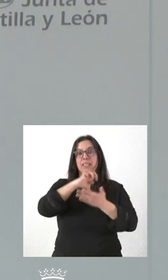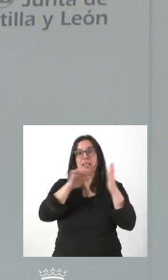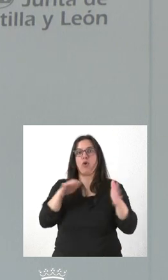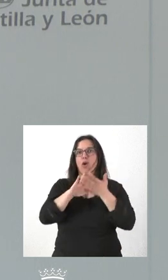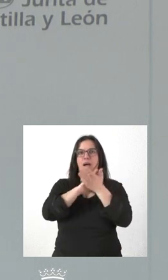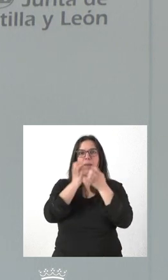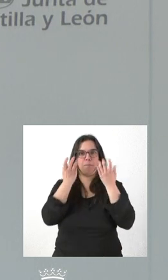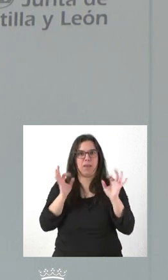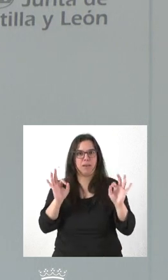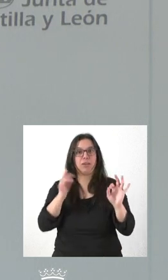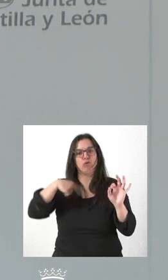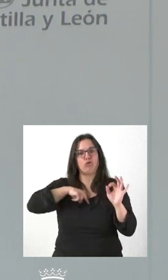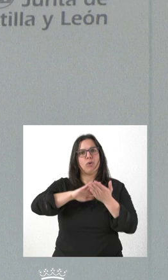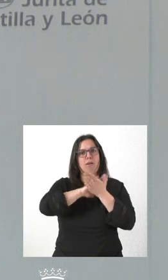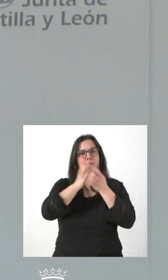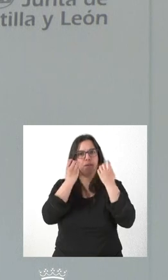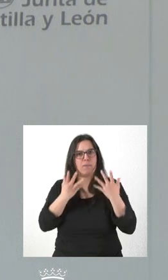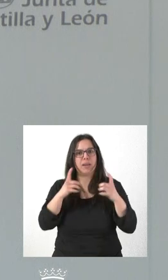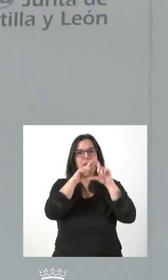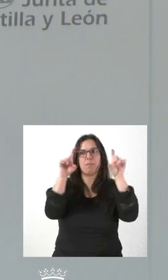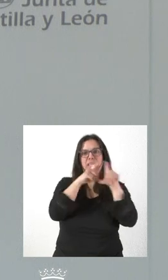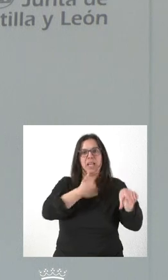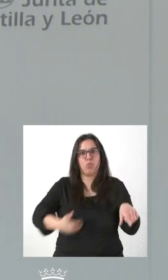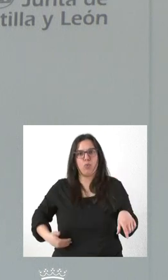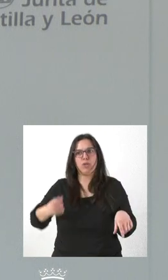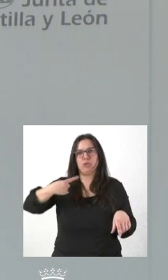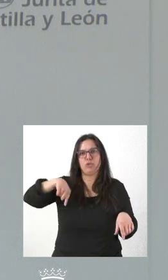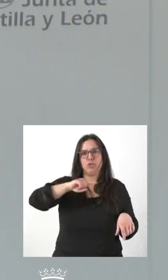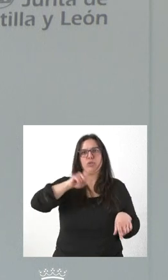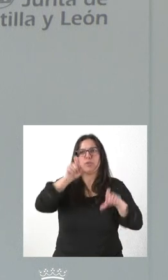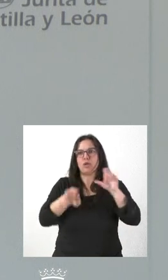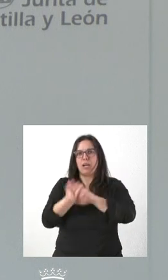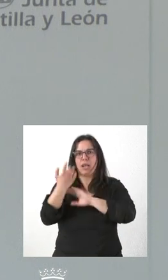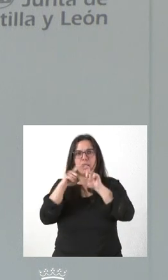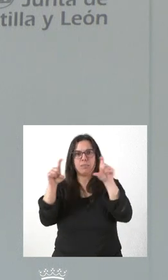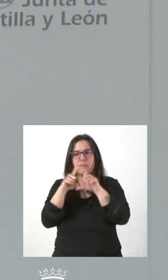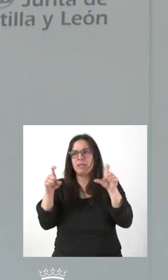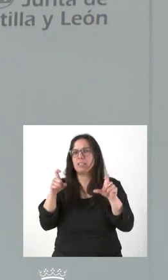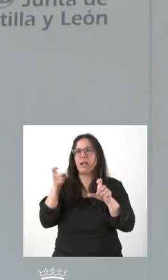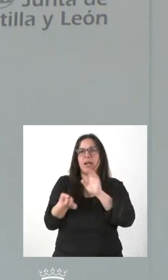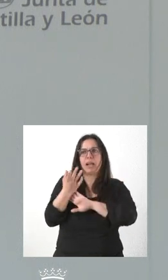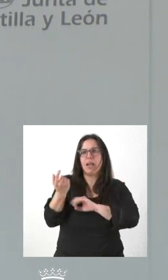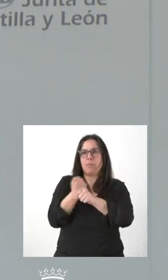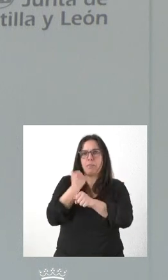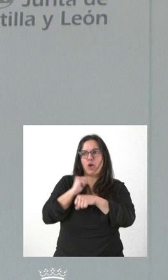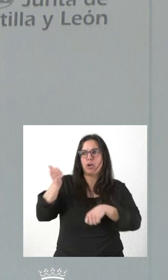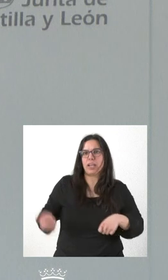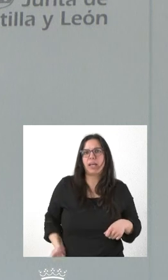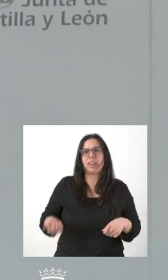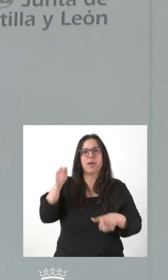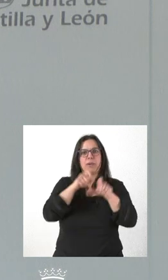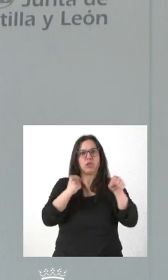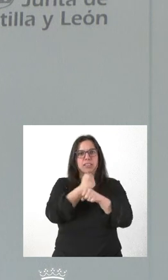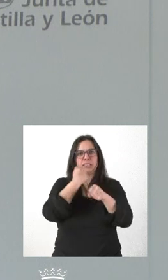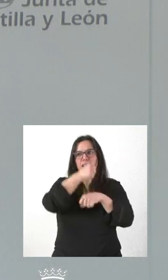Este es un Gobierno que habla bien de las empresas, que habla bien de los empresarios, que habla bien de los emprendedores, que hablan bien de los que crean empleo y riqueza, que habla bien de los trabajadores que